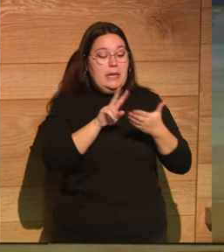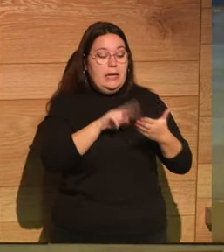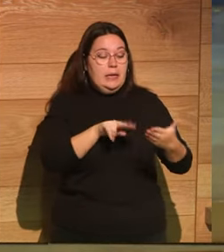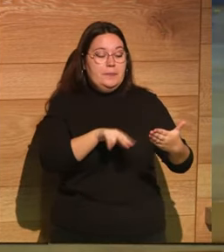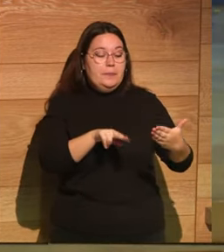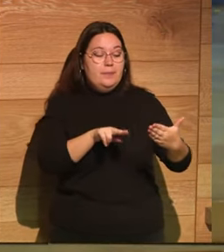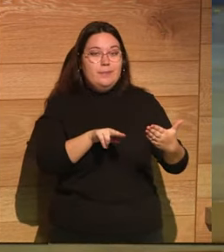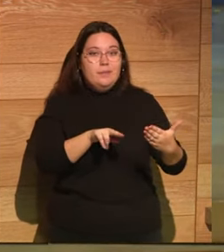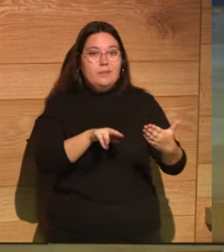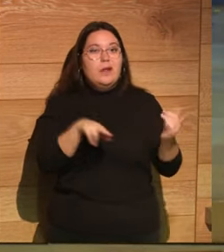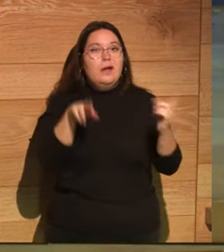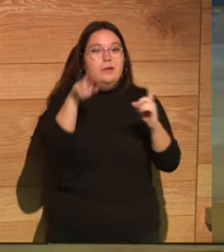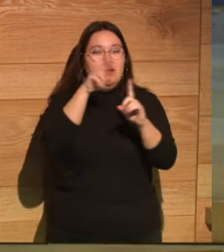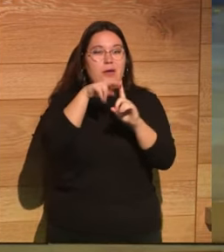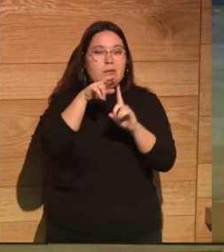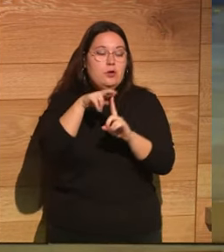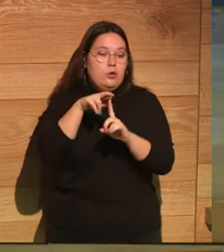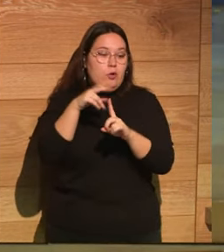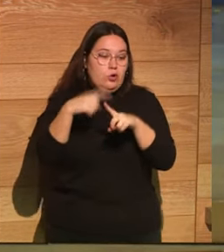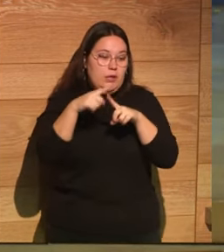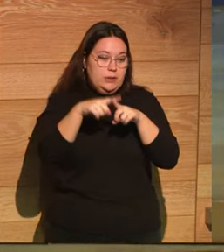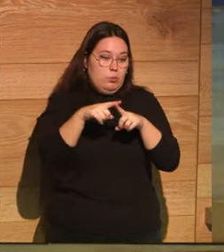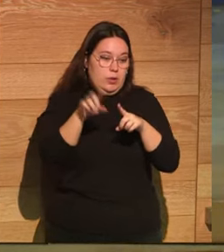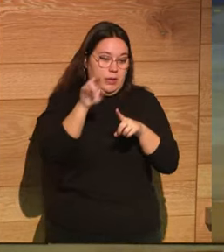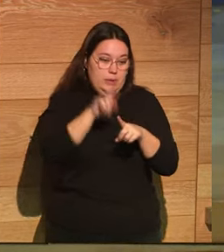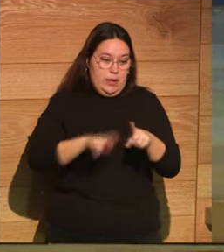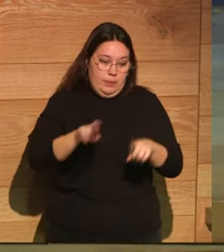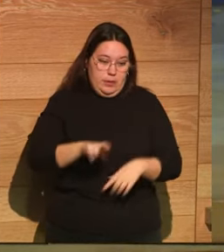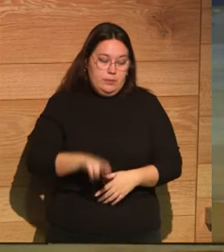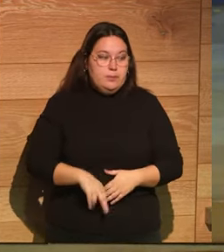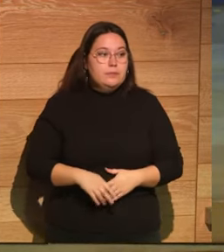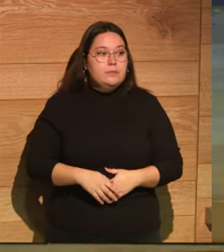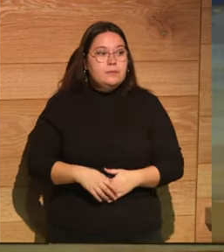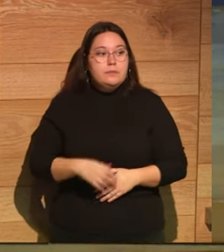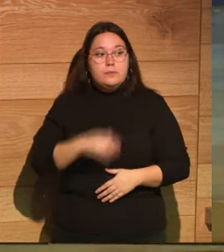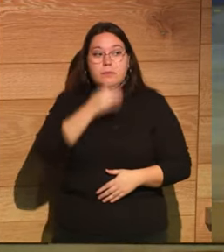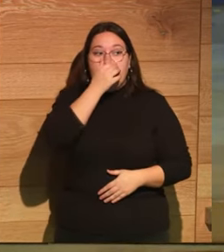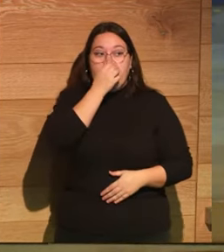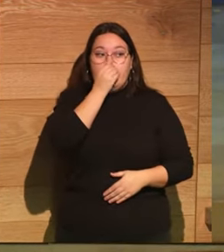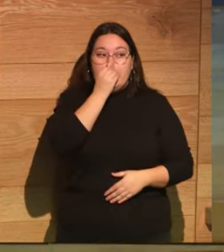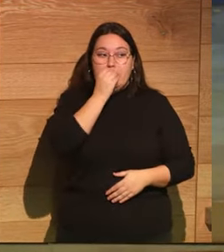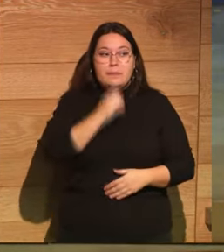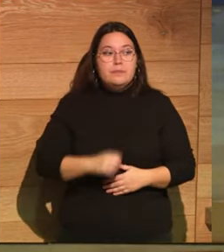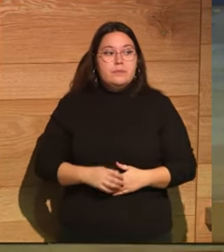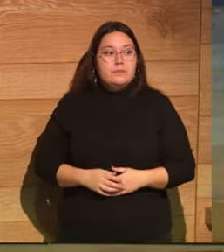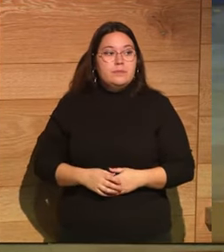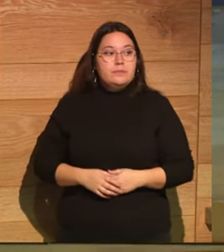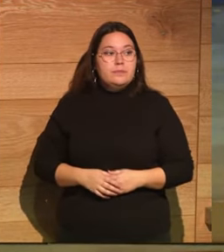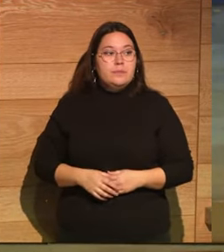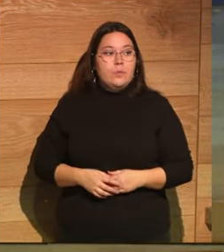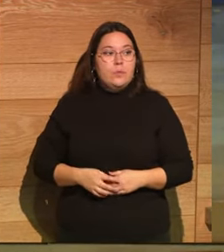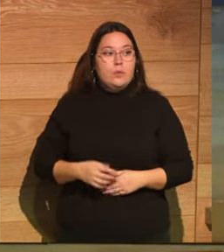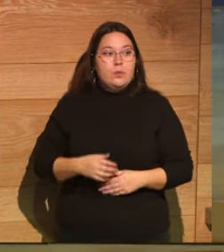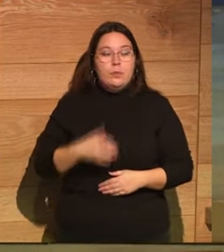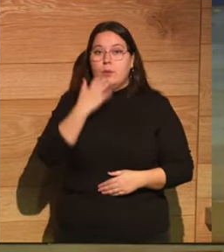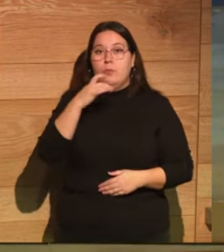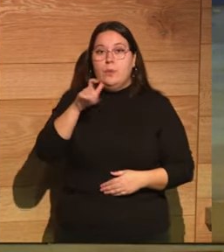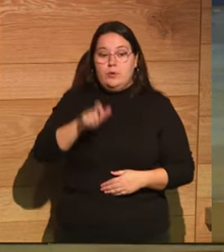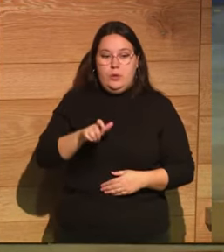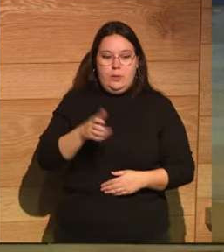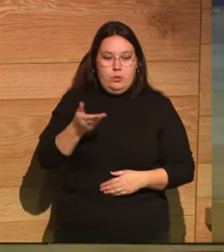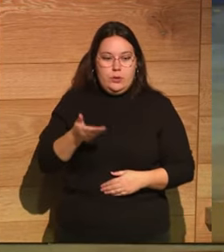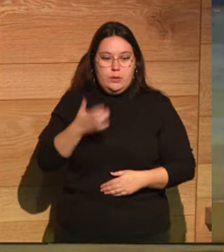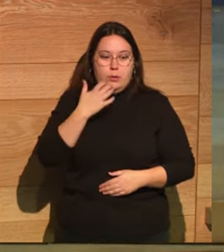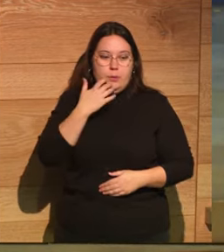los patrones se repiten. En la antigua Roma, si querías desprestigiar a una persona que era importante, llámale pederasta,